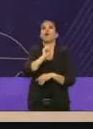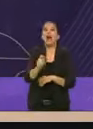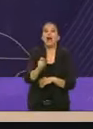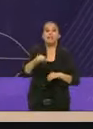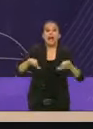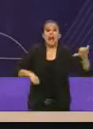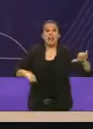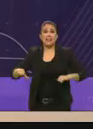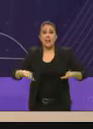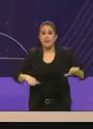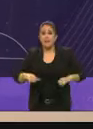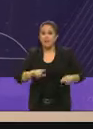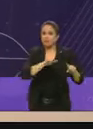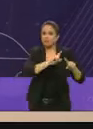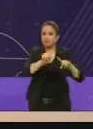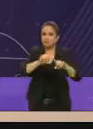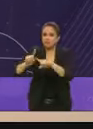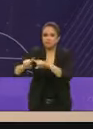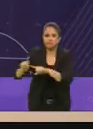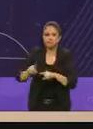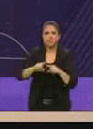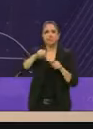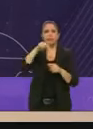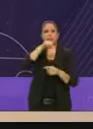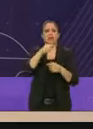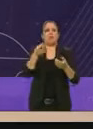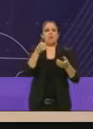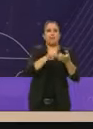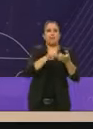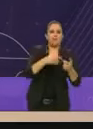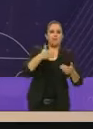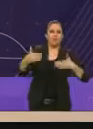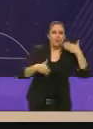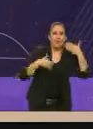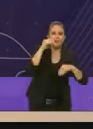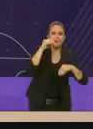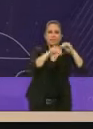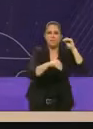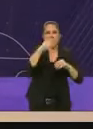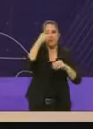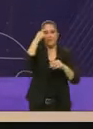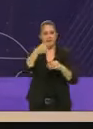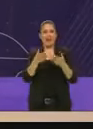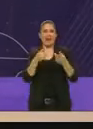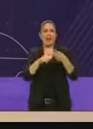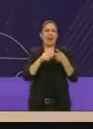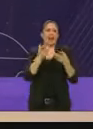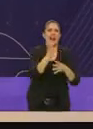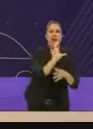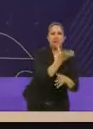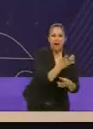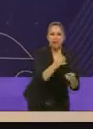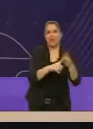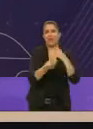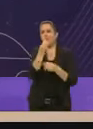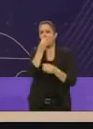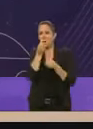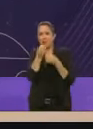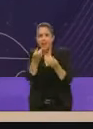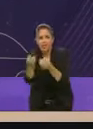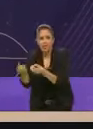actividades y de centros, de espacios para la vida cotidiana. Lavanderías, comedores,